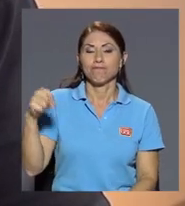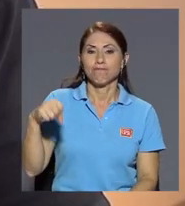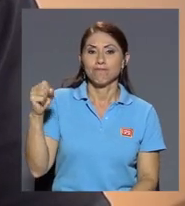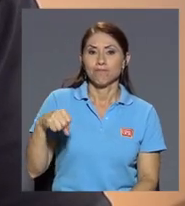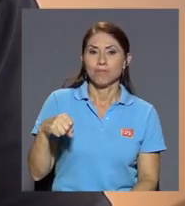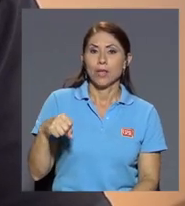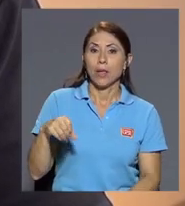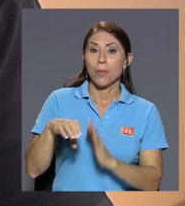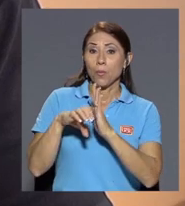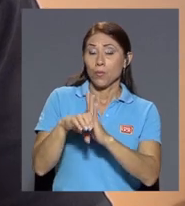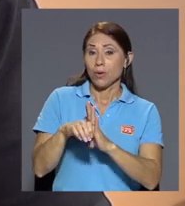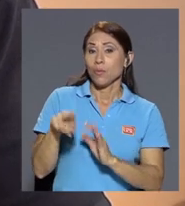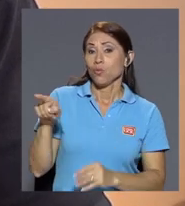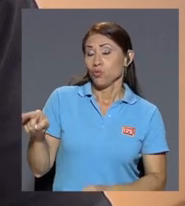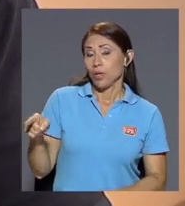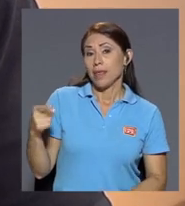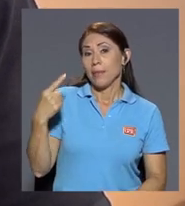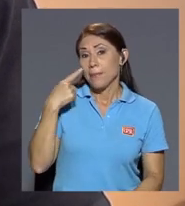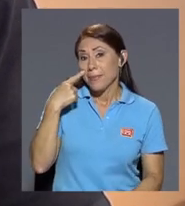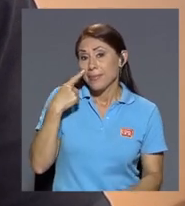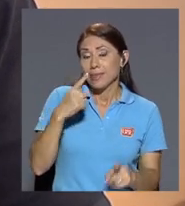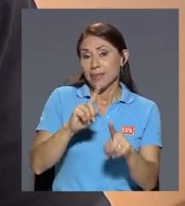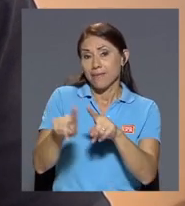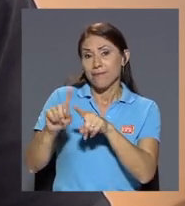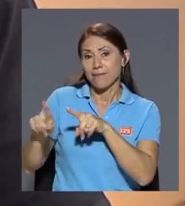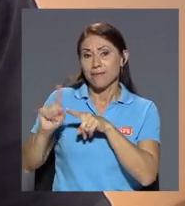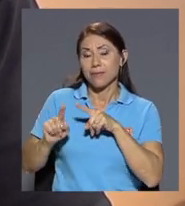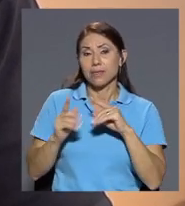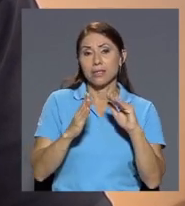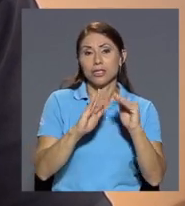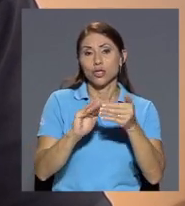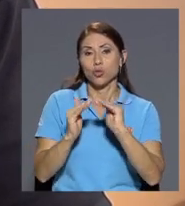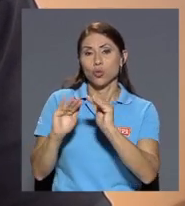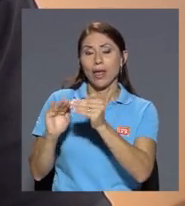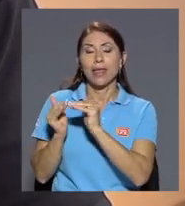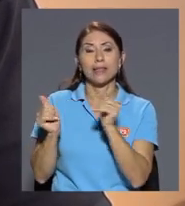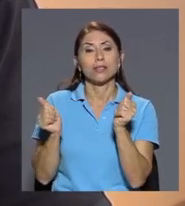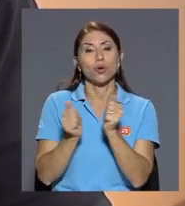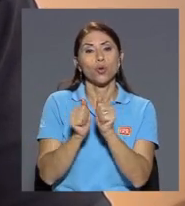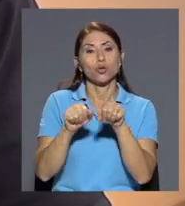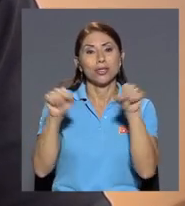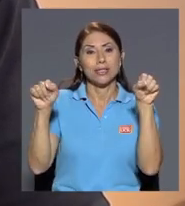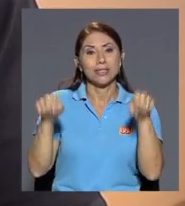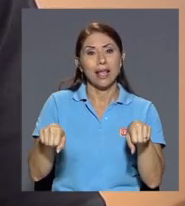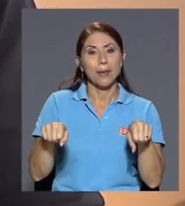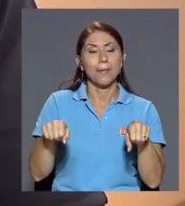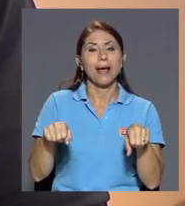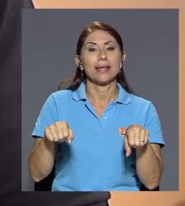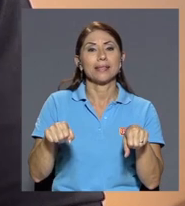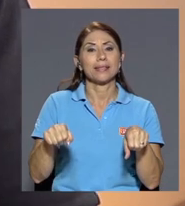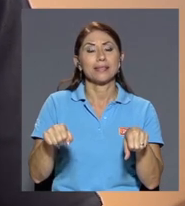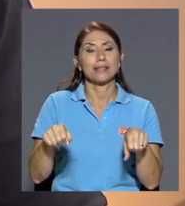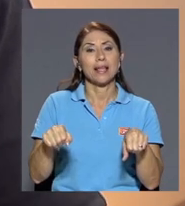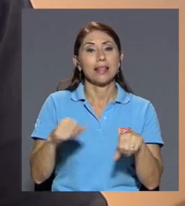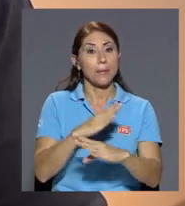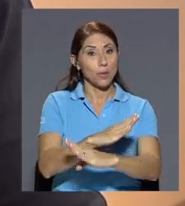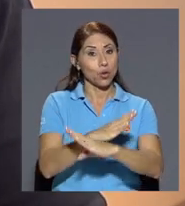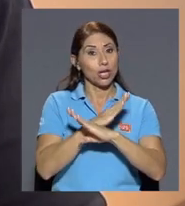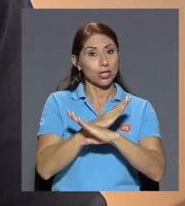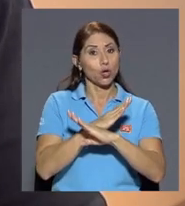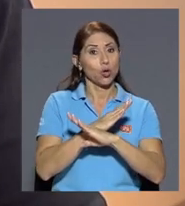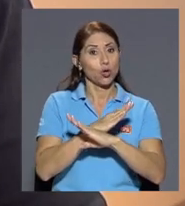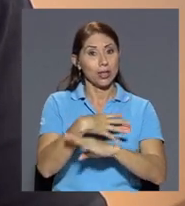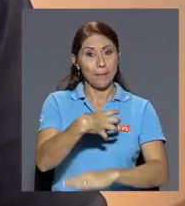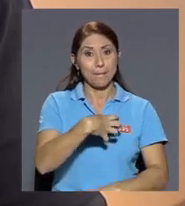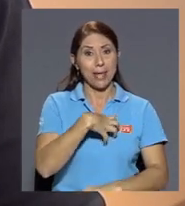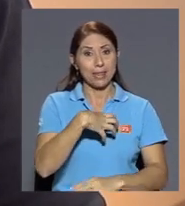hace un recuento por ejemplo de ciudades que están con sistemas de protección de patrimonio y